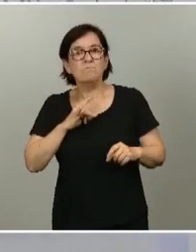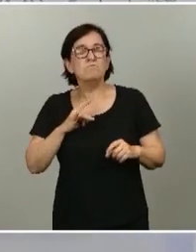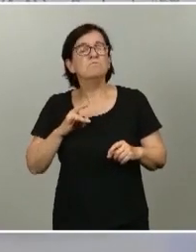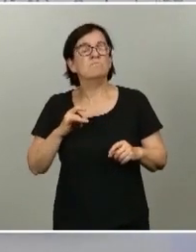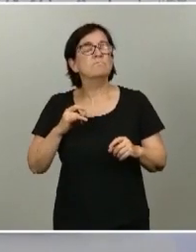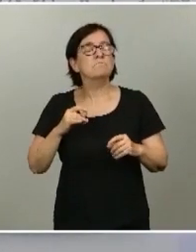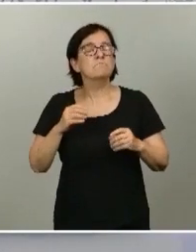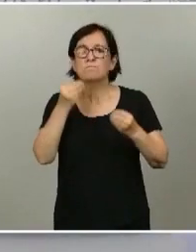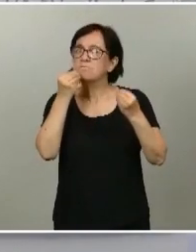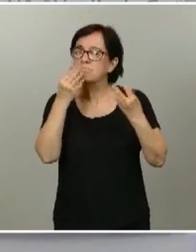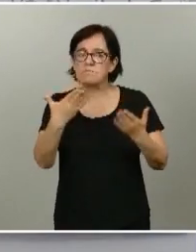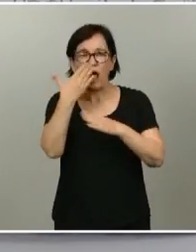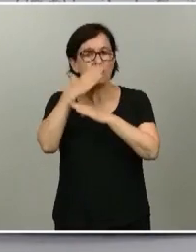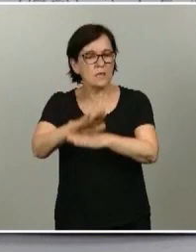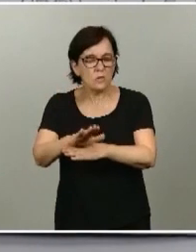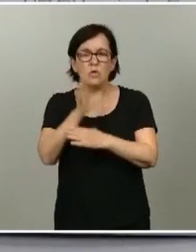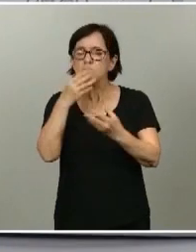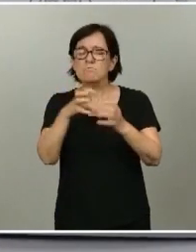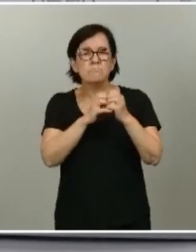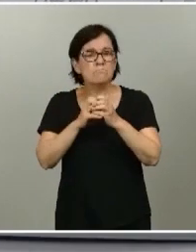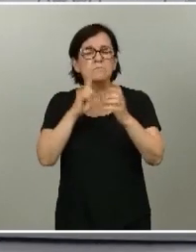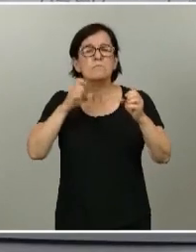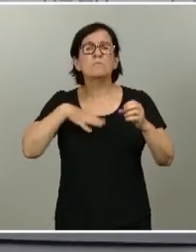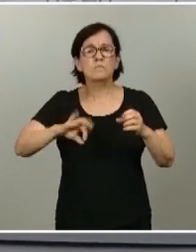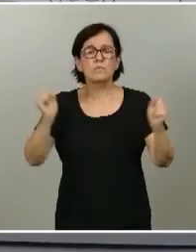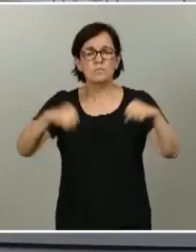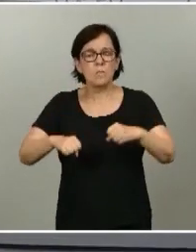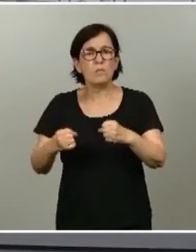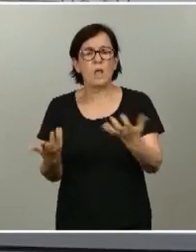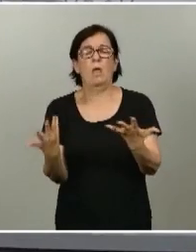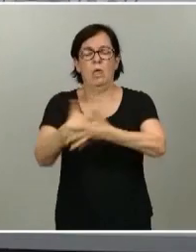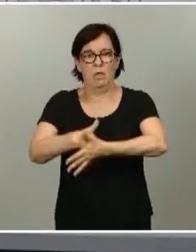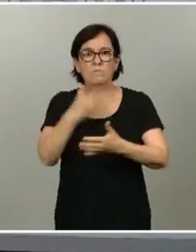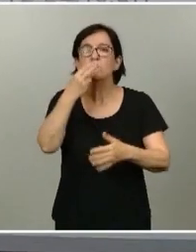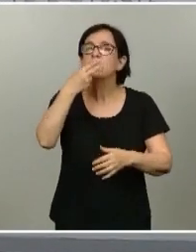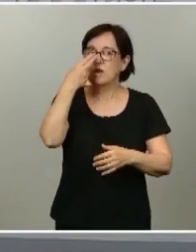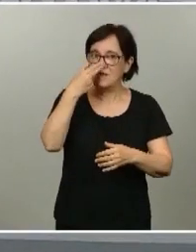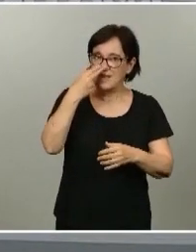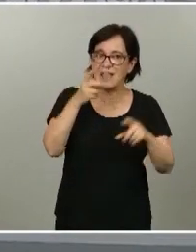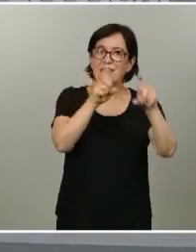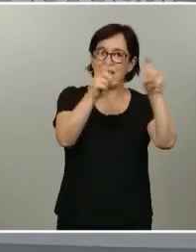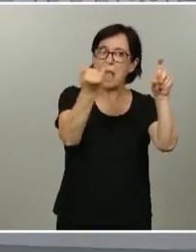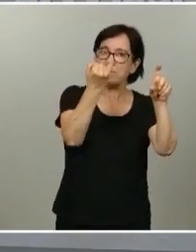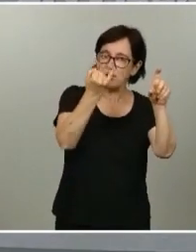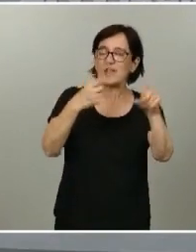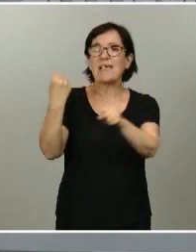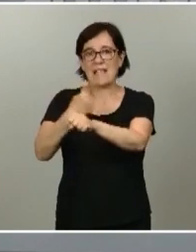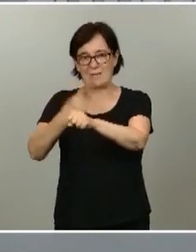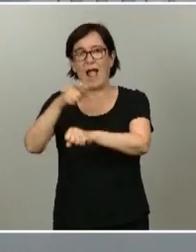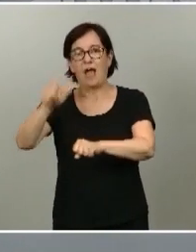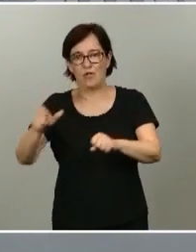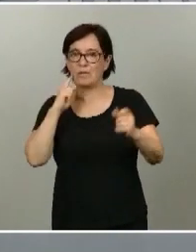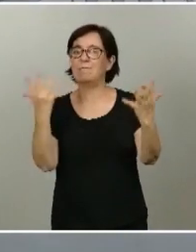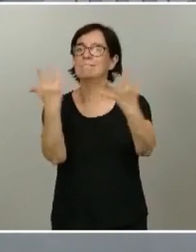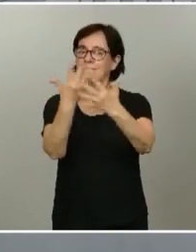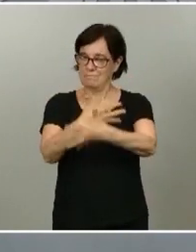circunstancias y han hecho posible este acuerdo que conjuga bien los intereses entre empresarios y trabajadores. El Real Decreto